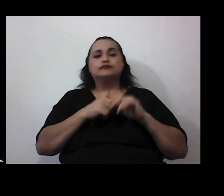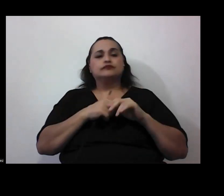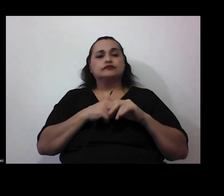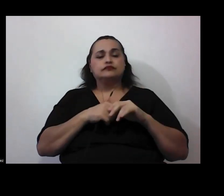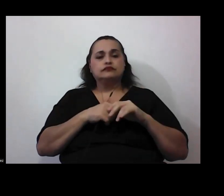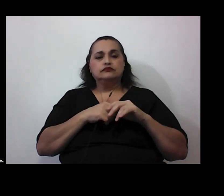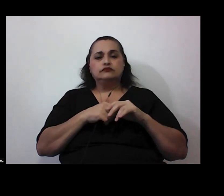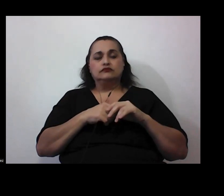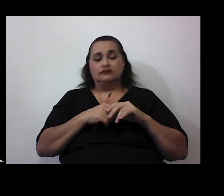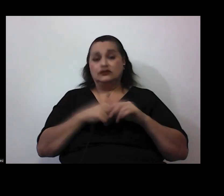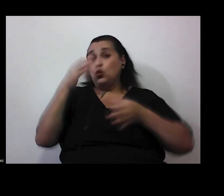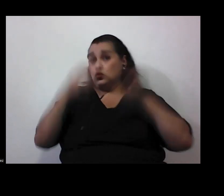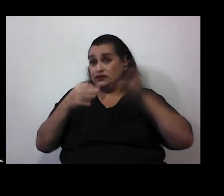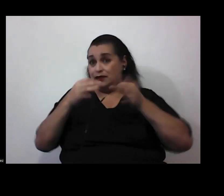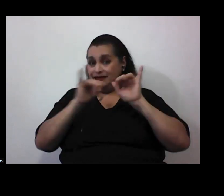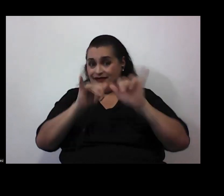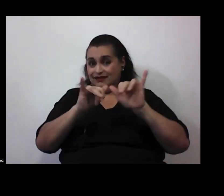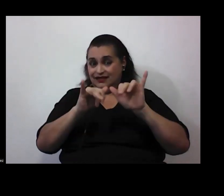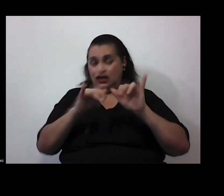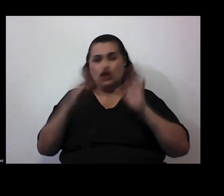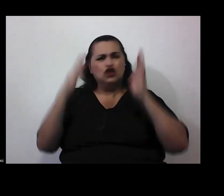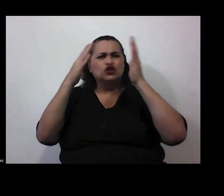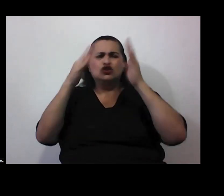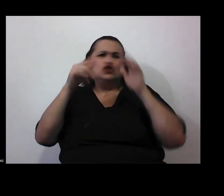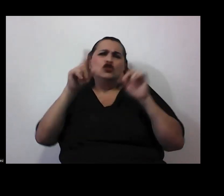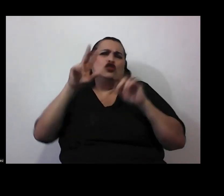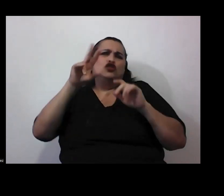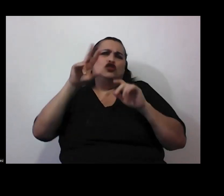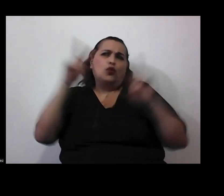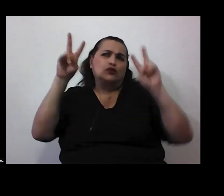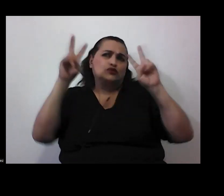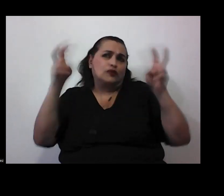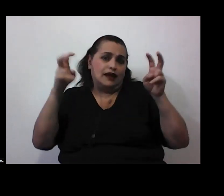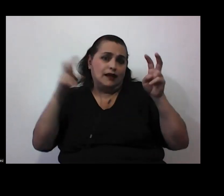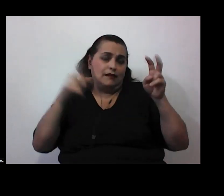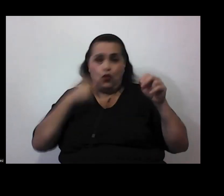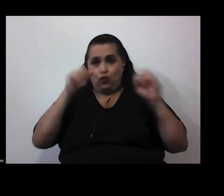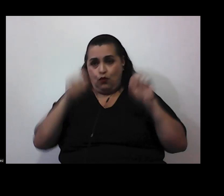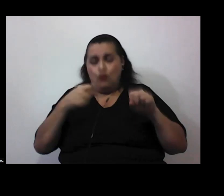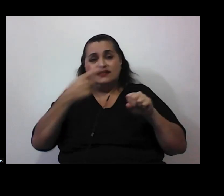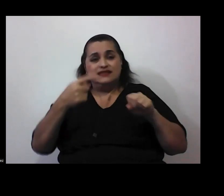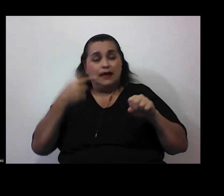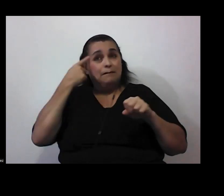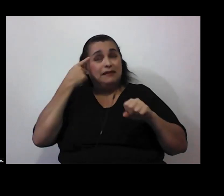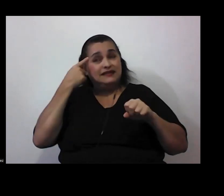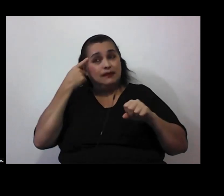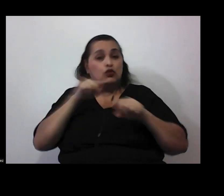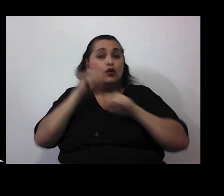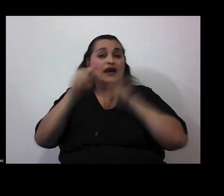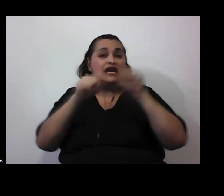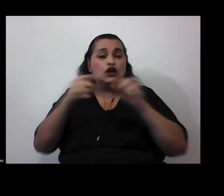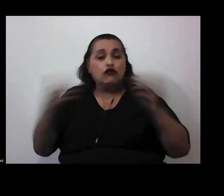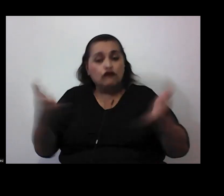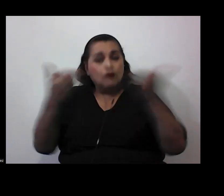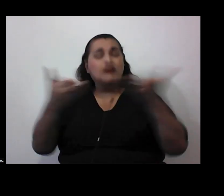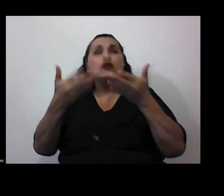porque justamente como no es un tema que uno pueda decir es un tema que el tema del pensamiento crítico y cómo fomentarlo no es un tema que